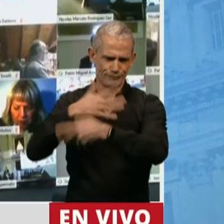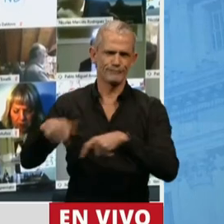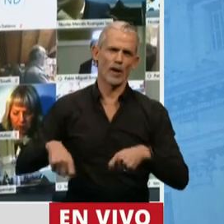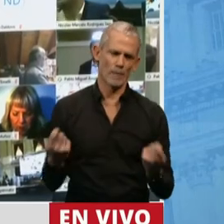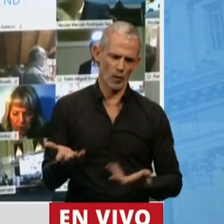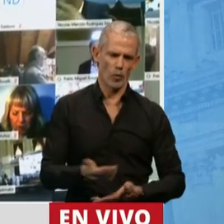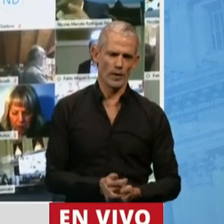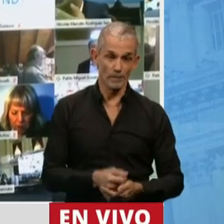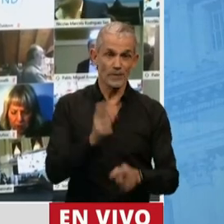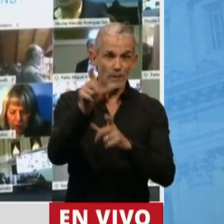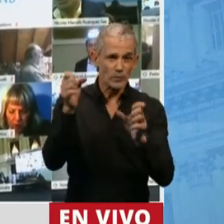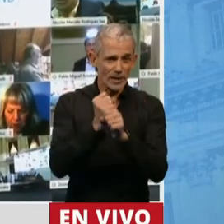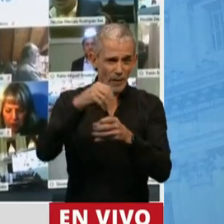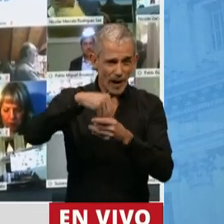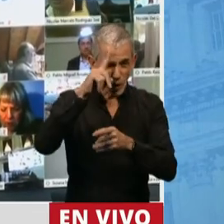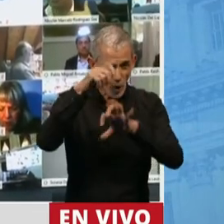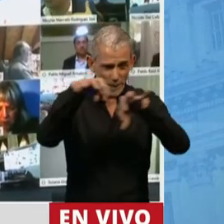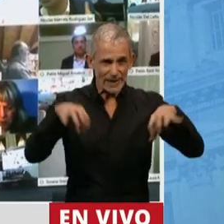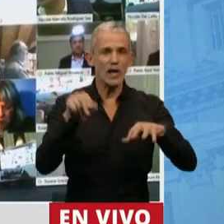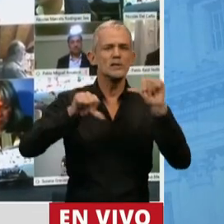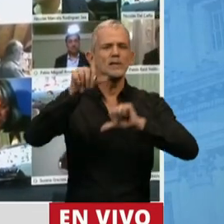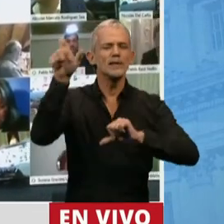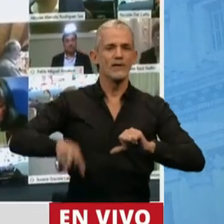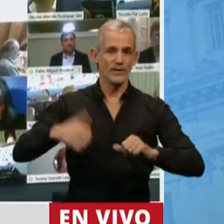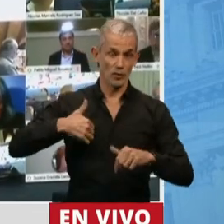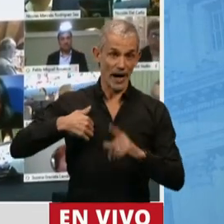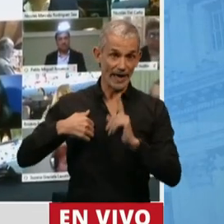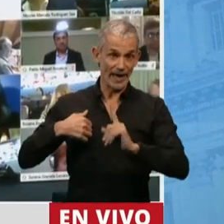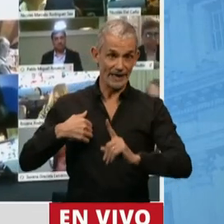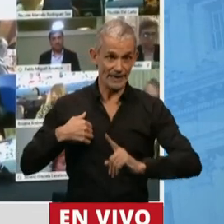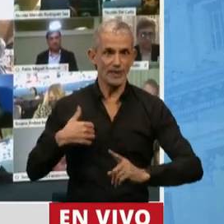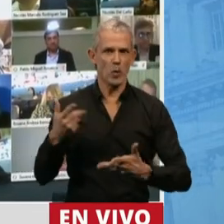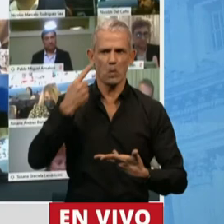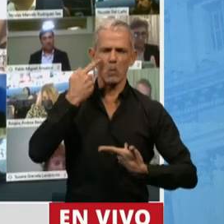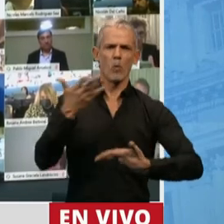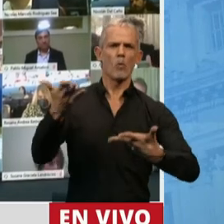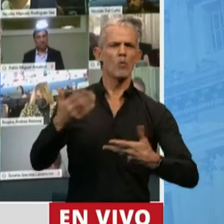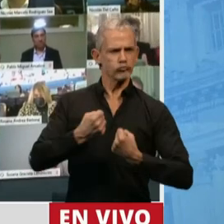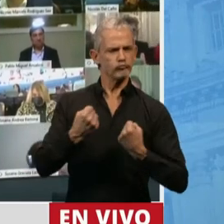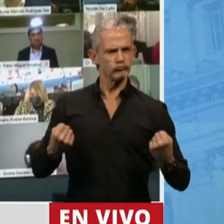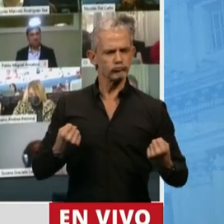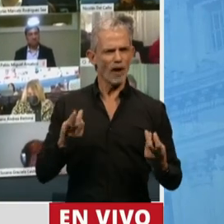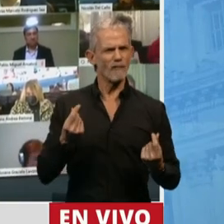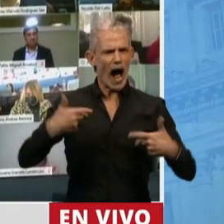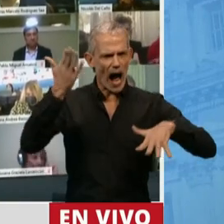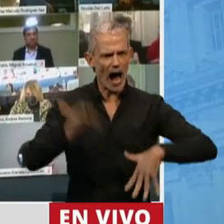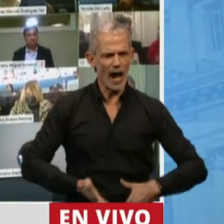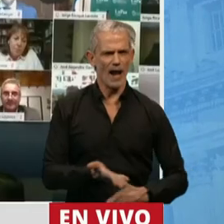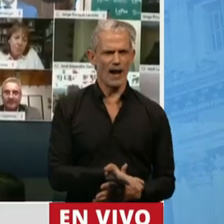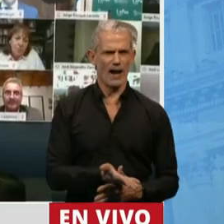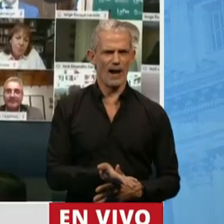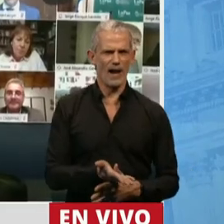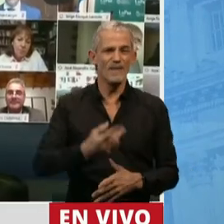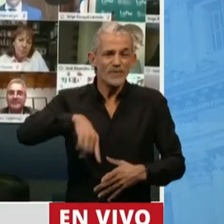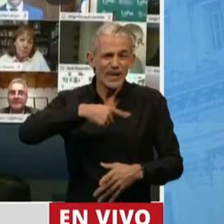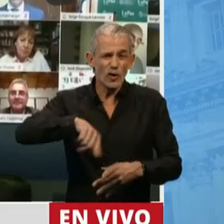trabajadores de la salud y los científicos argentinos tiran muestra de su valía, por lo cual no